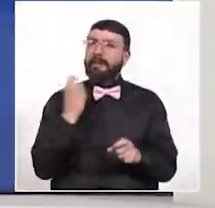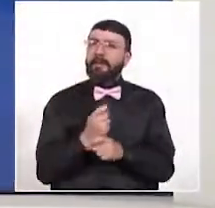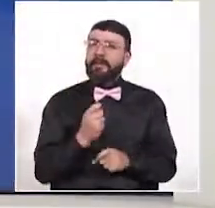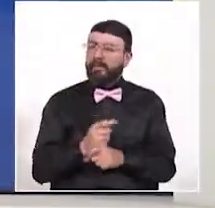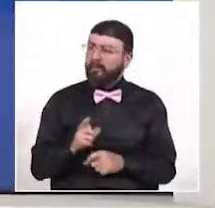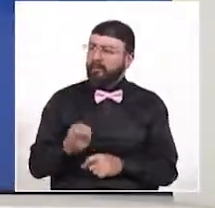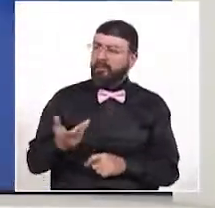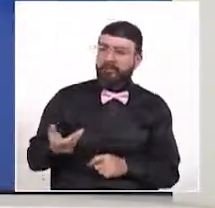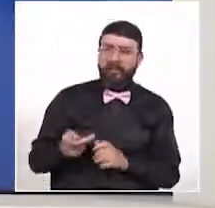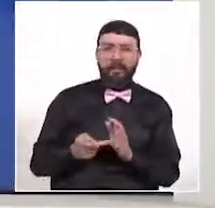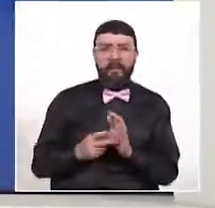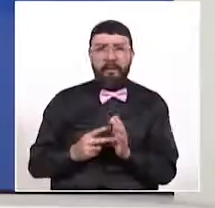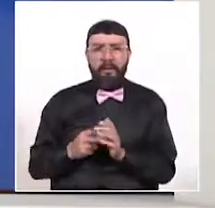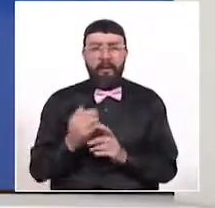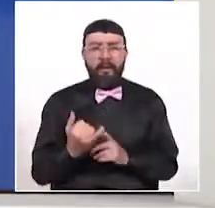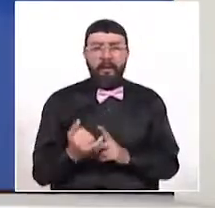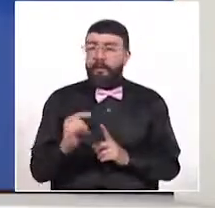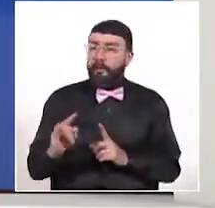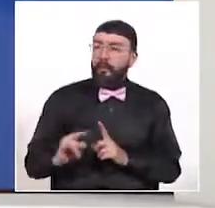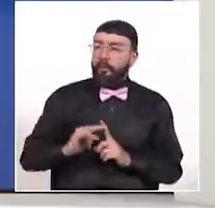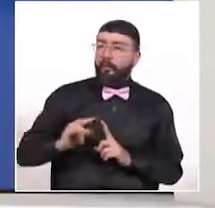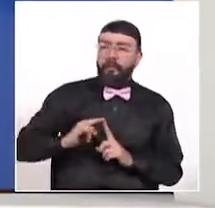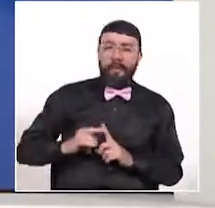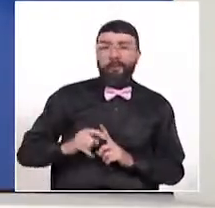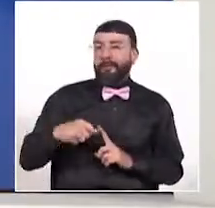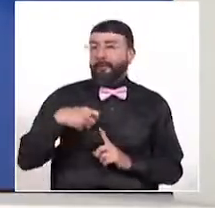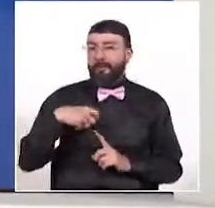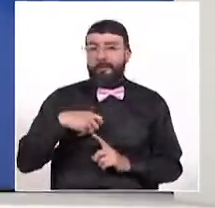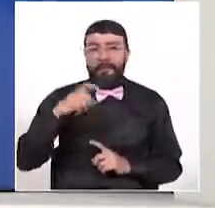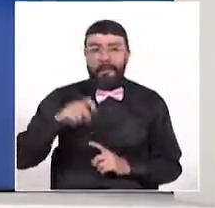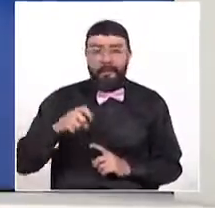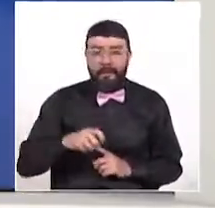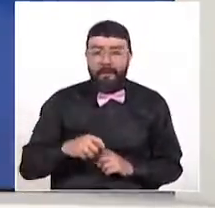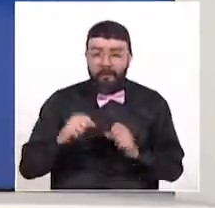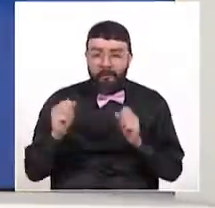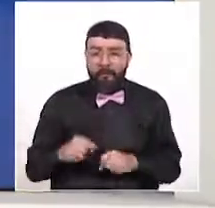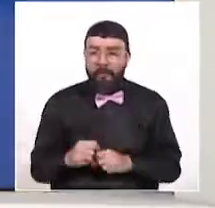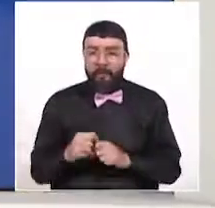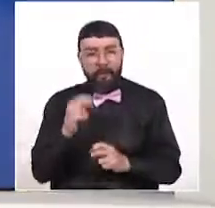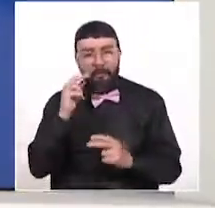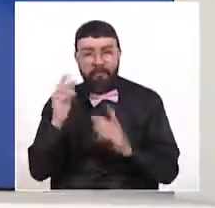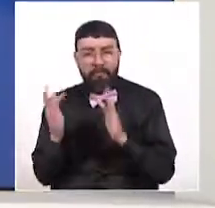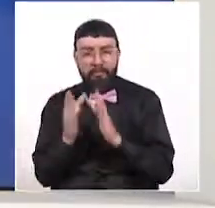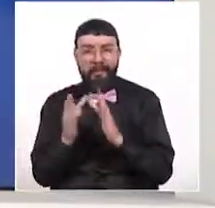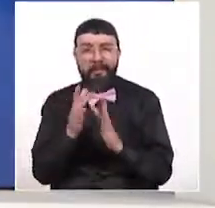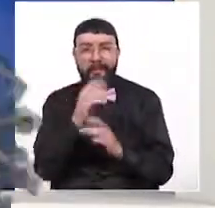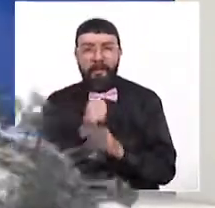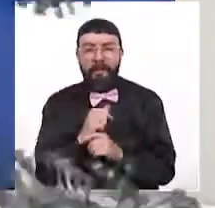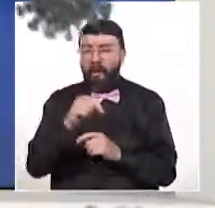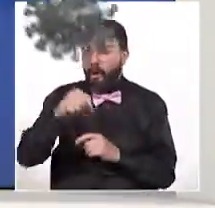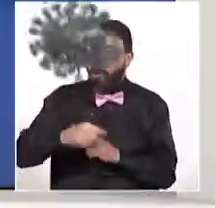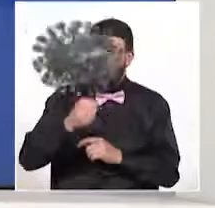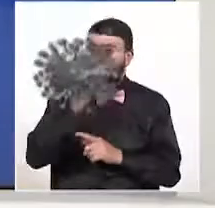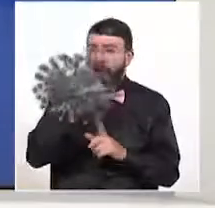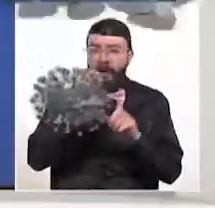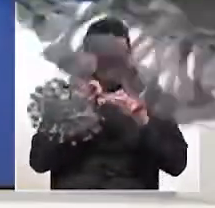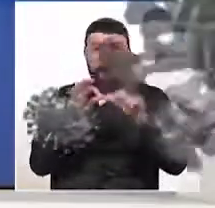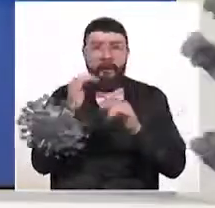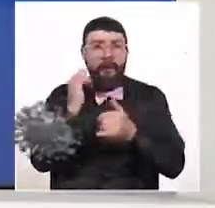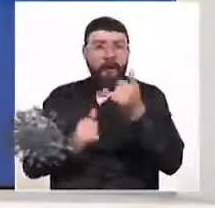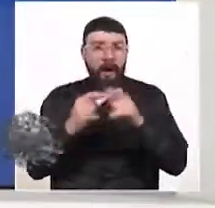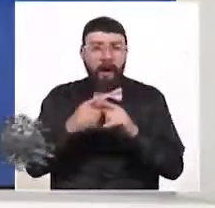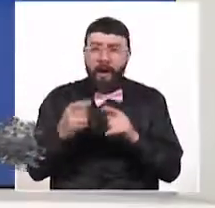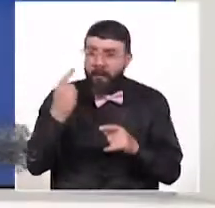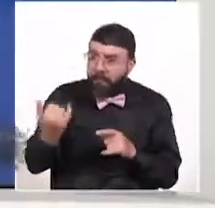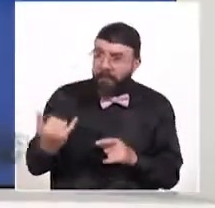en cuestión de virtualidad pues no tienen las herramientas necesarias para poderse conectar. Hoy desde Telecafé Noticias del fin de semana, la